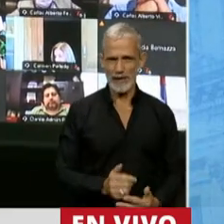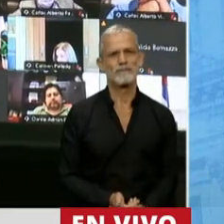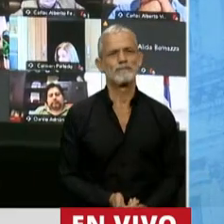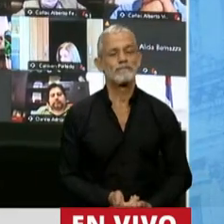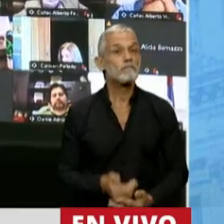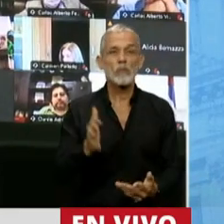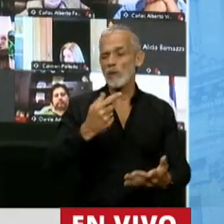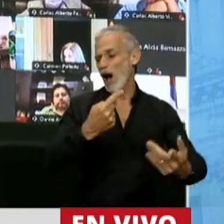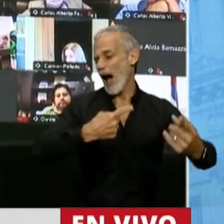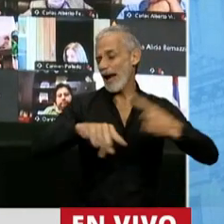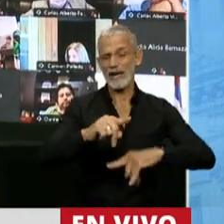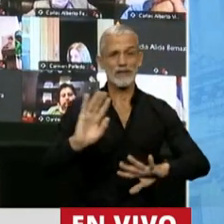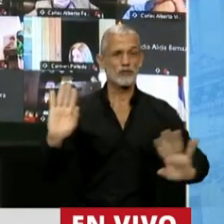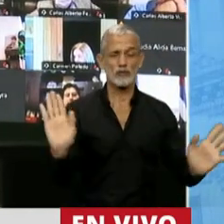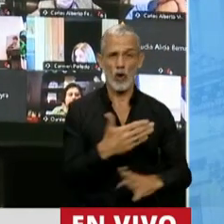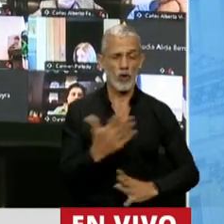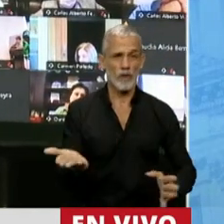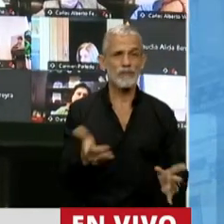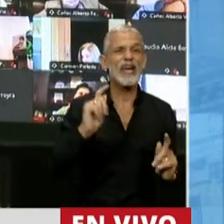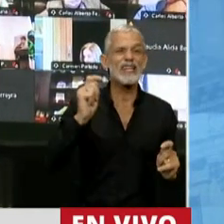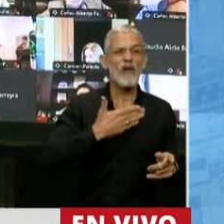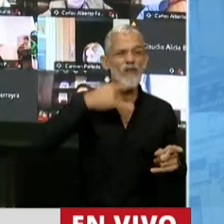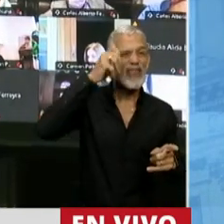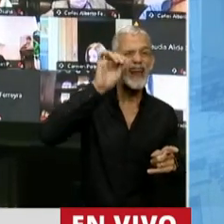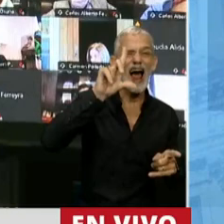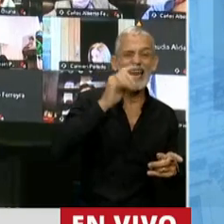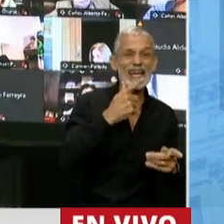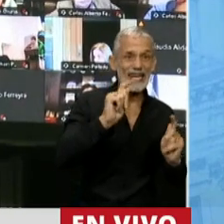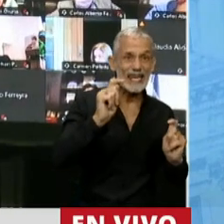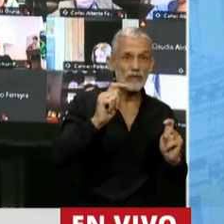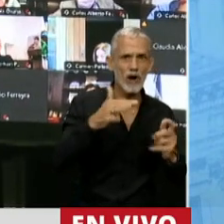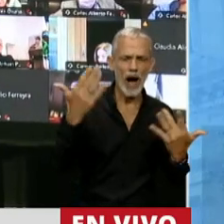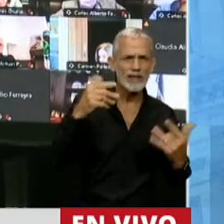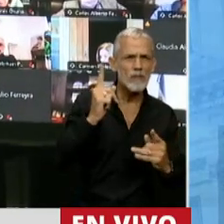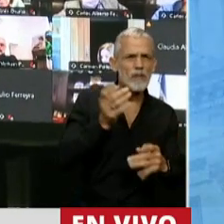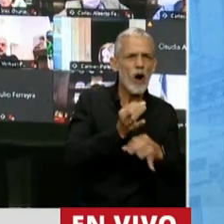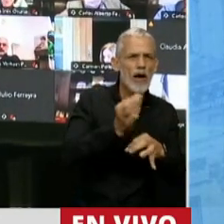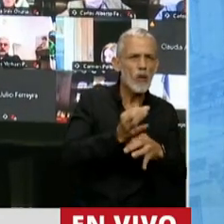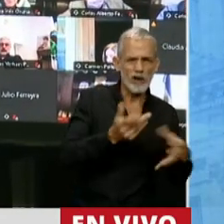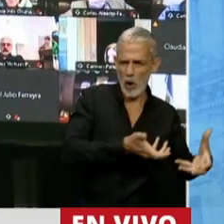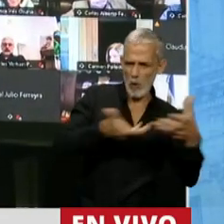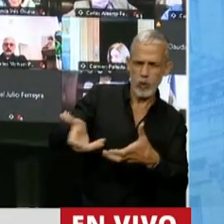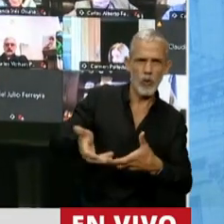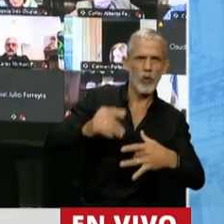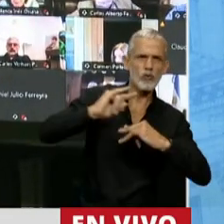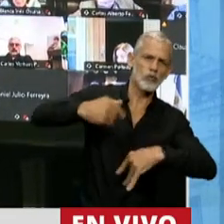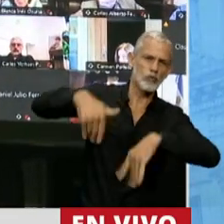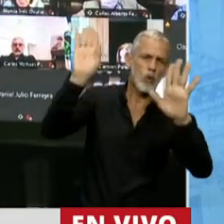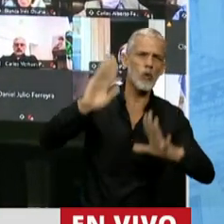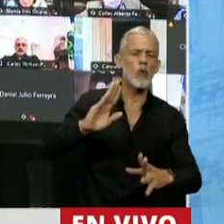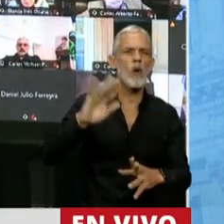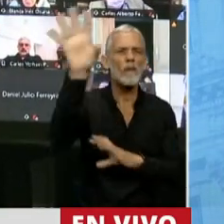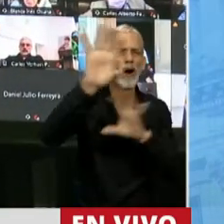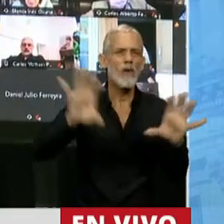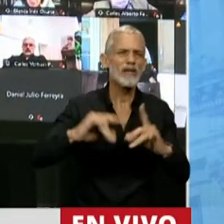Todo al revés. ¿Quiénes son los federales? Los que le tiraron la educación y la salud a las provincias sin darles los